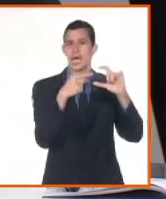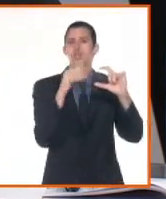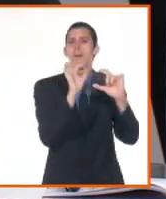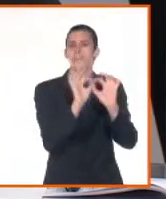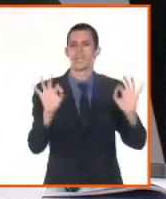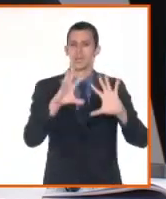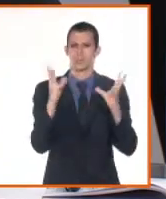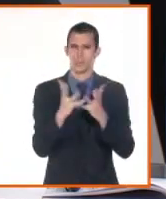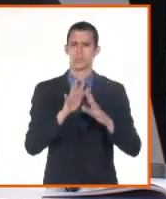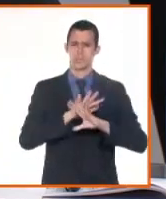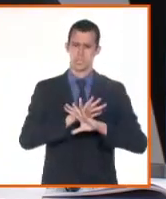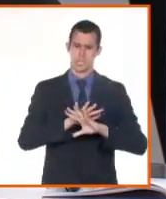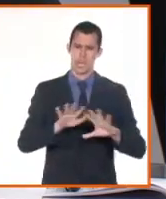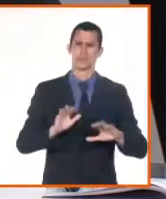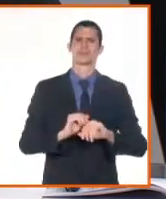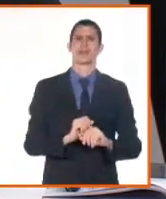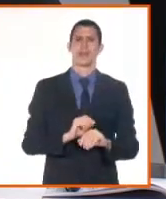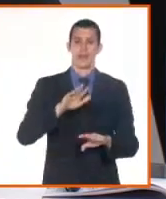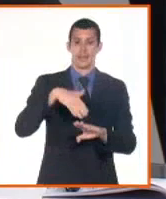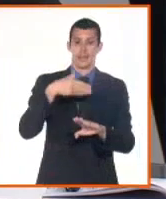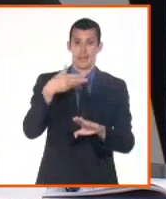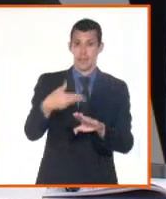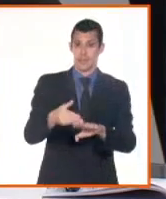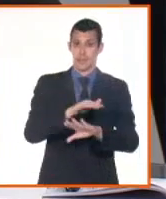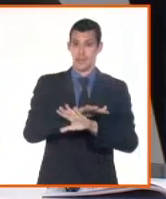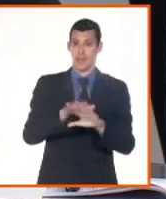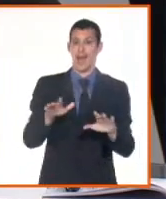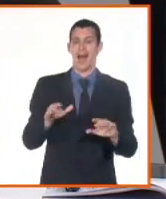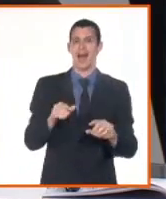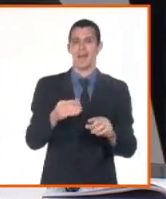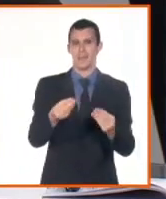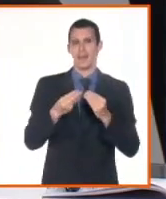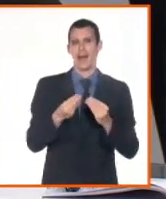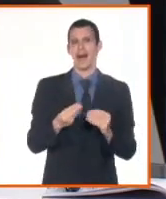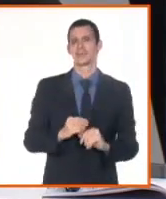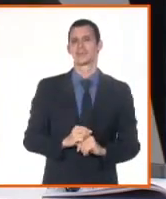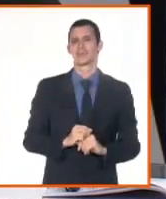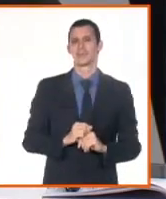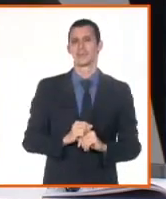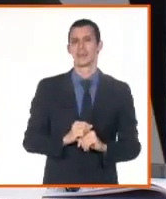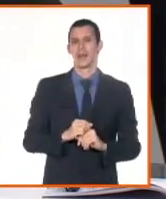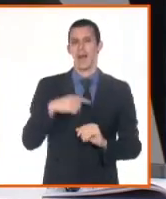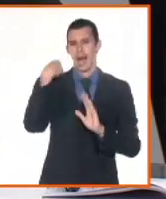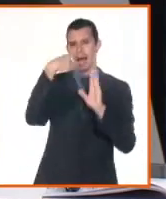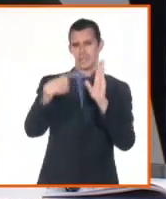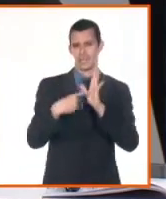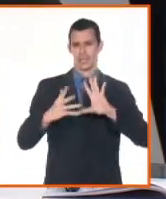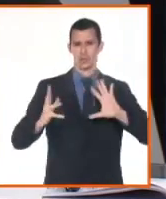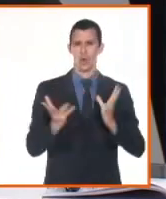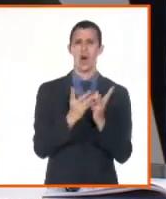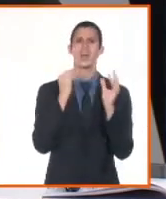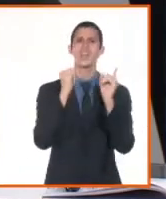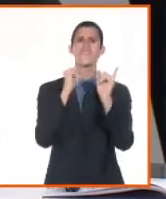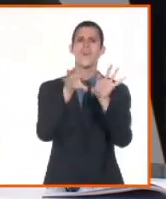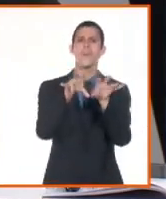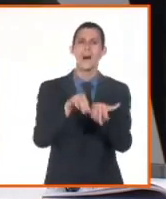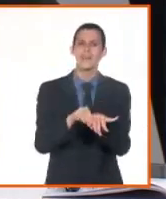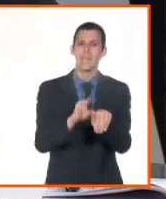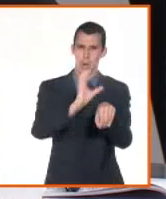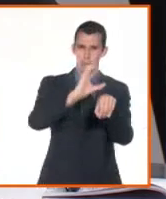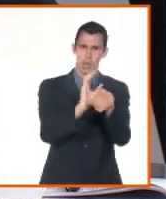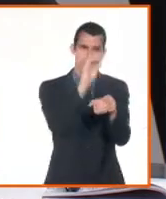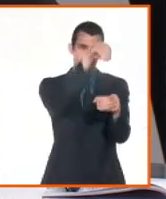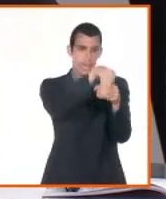dotar de una mayor certeza y seguridad jurídica a todas las relaciones en el tráfico mercantil